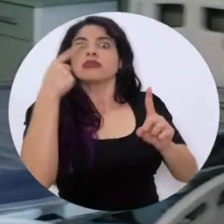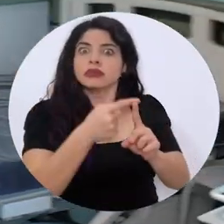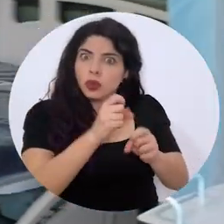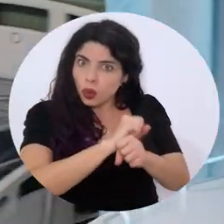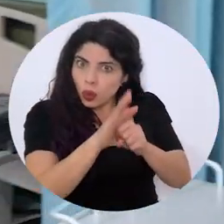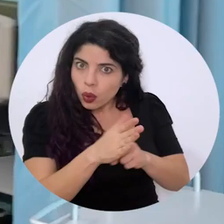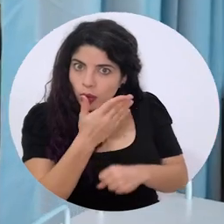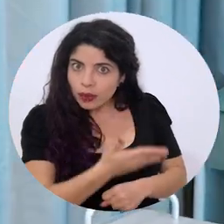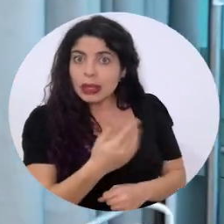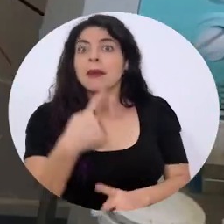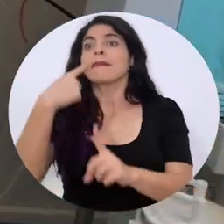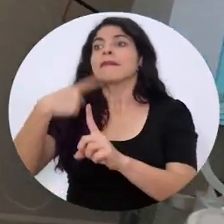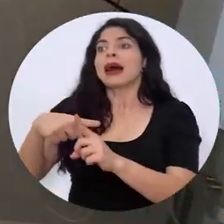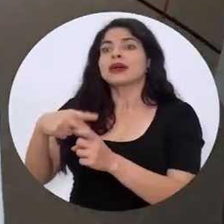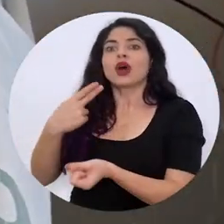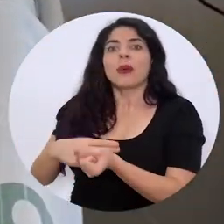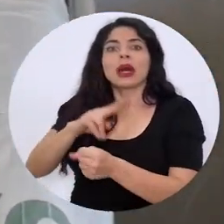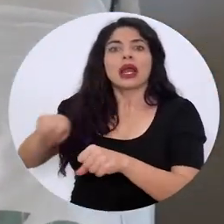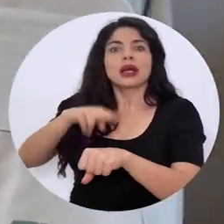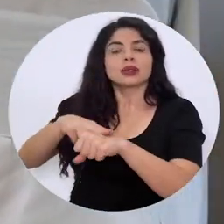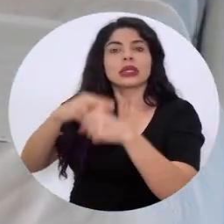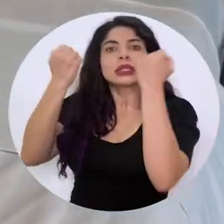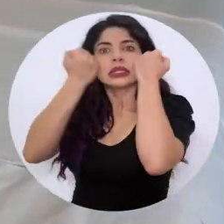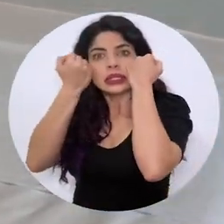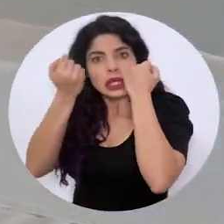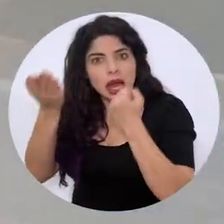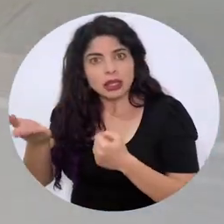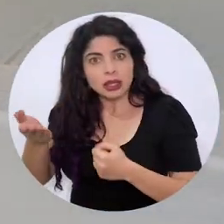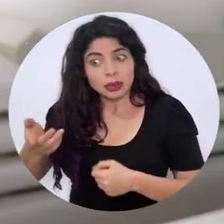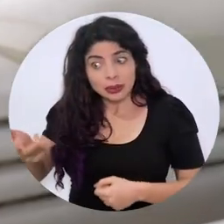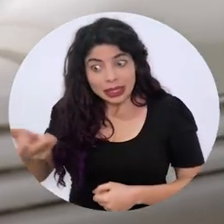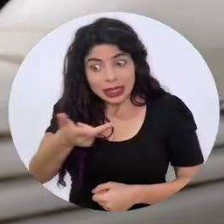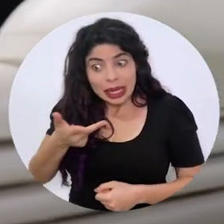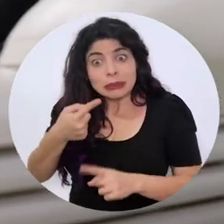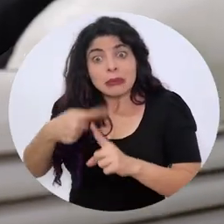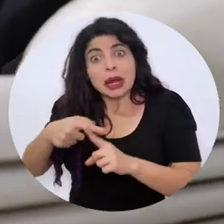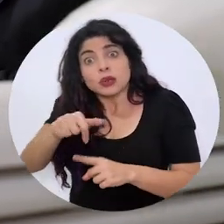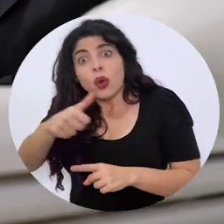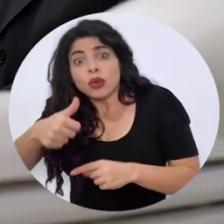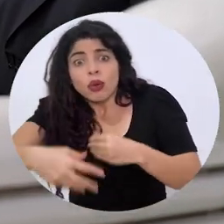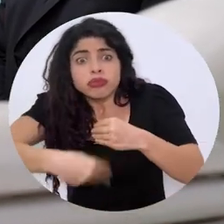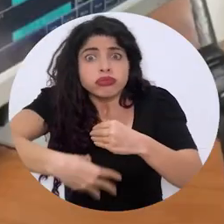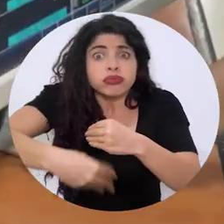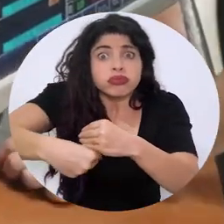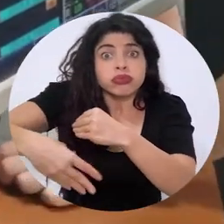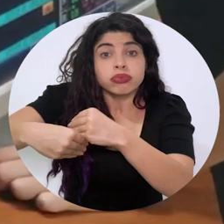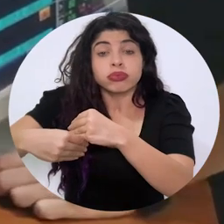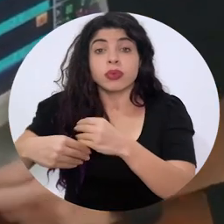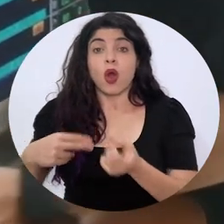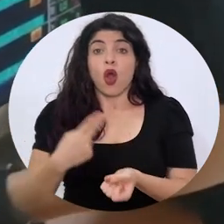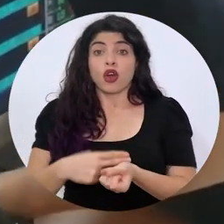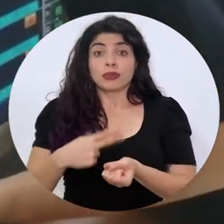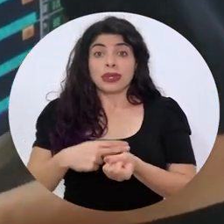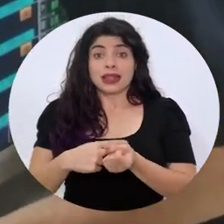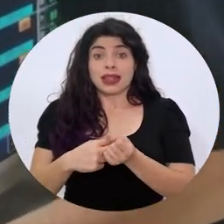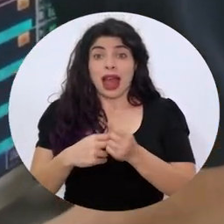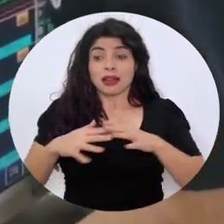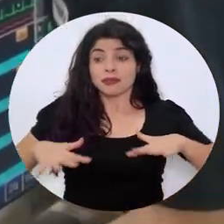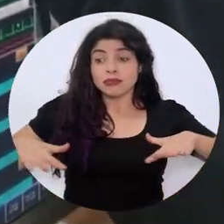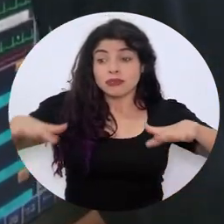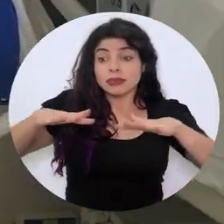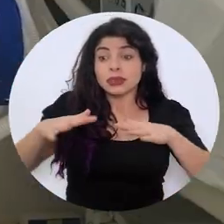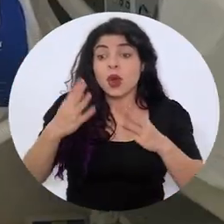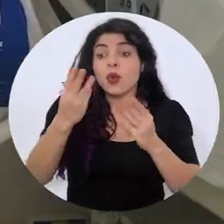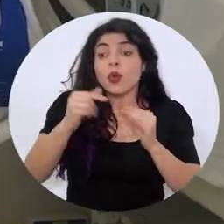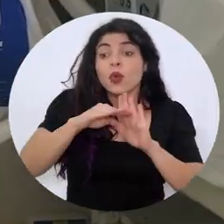pacientes COVID-19, así como el Hospital Nacional Psiquiátrico. Con estas y otras medidas elevamos la capacidad nacional de